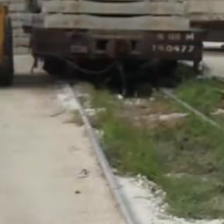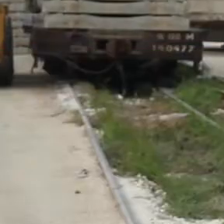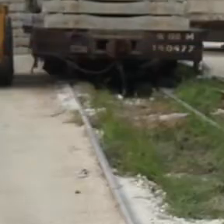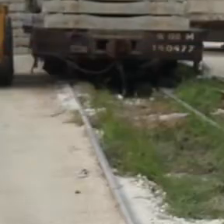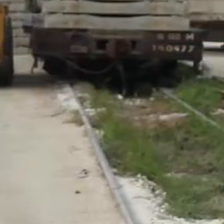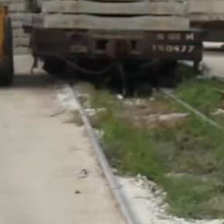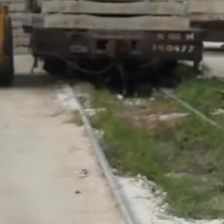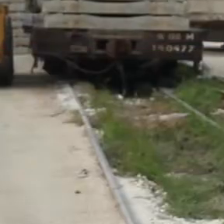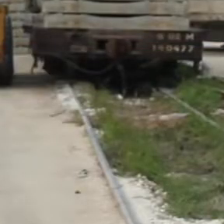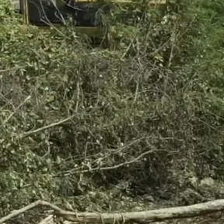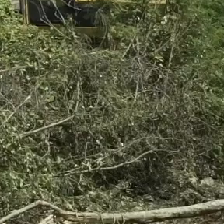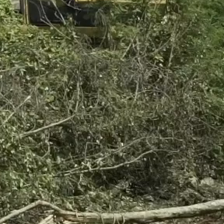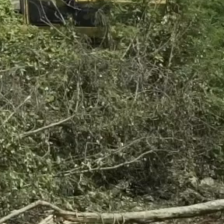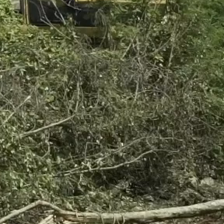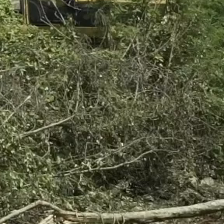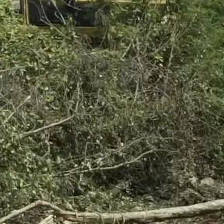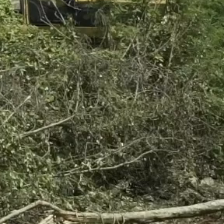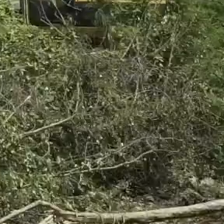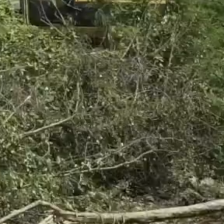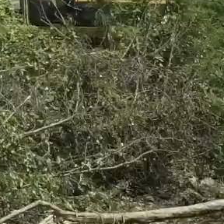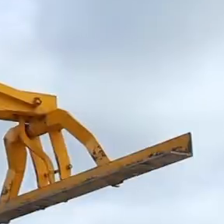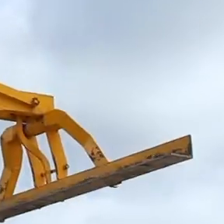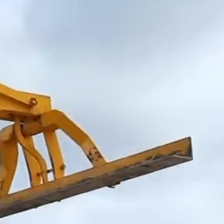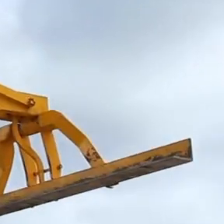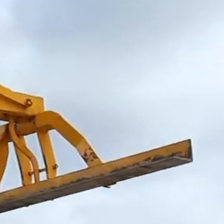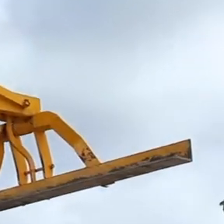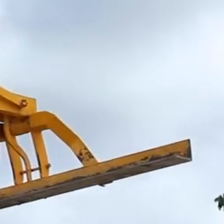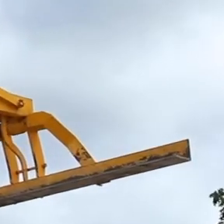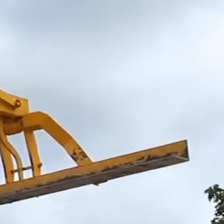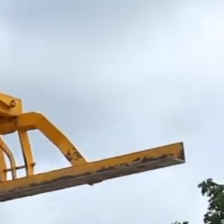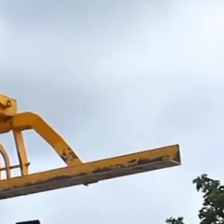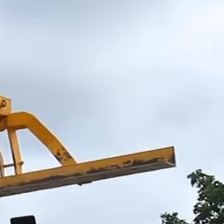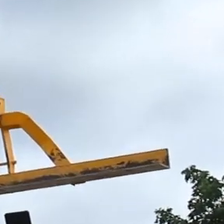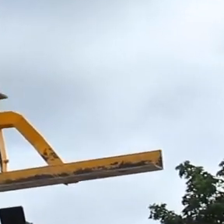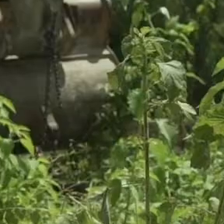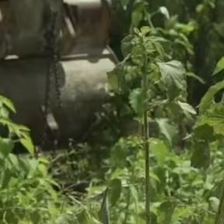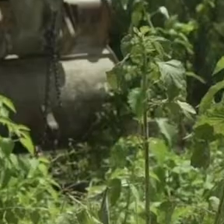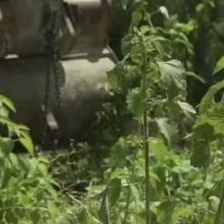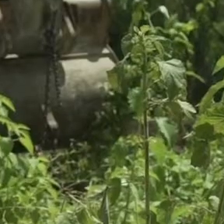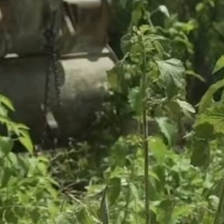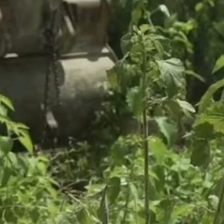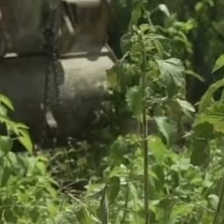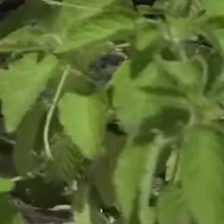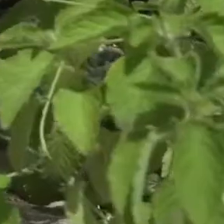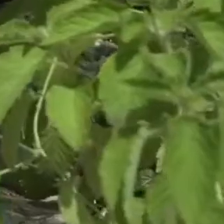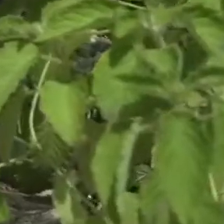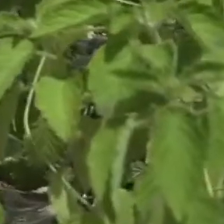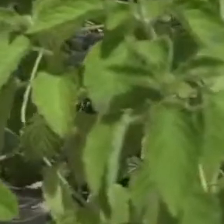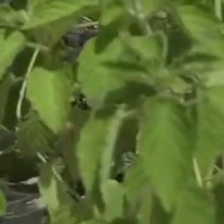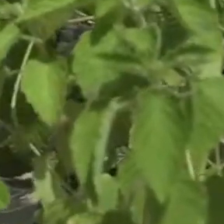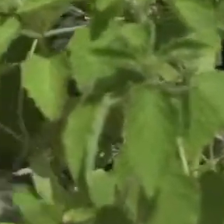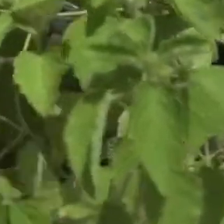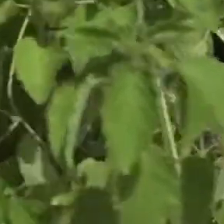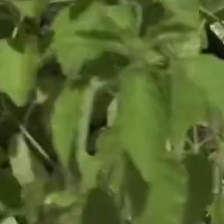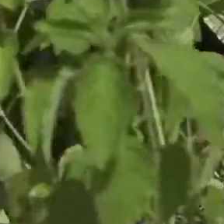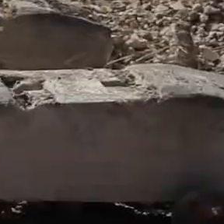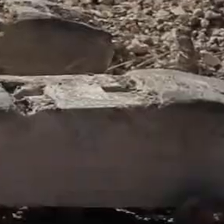En el tramo 1, avanzamos en los trabajos preliminares de los subtramos y el desmantelamiento de la vía antigua.